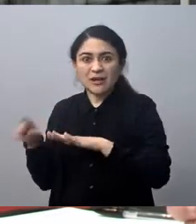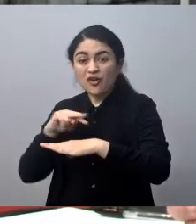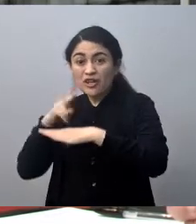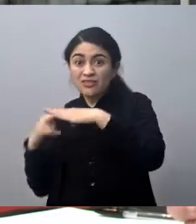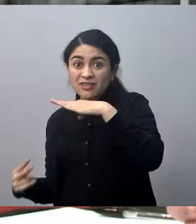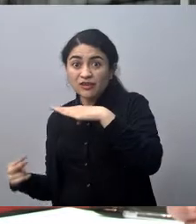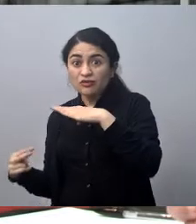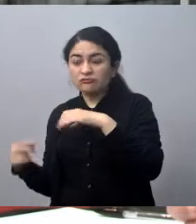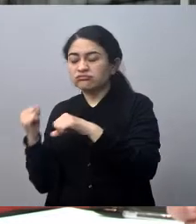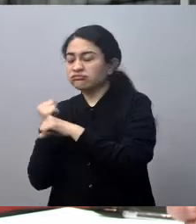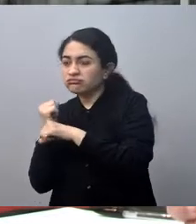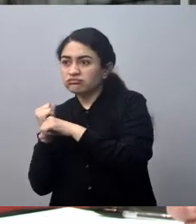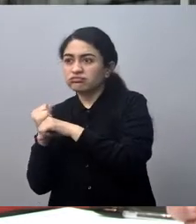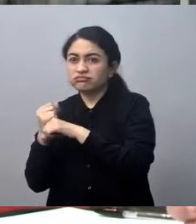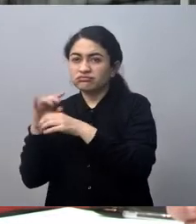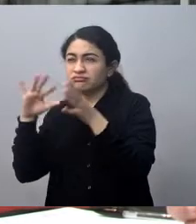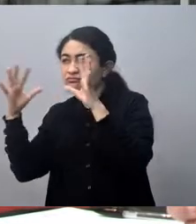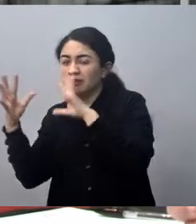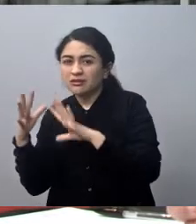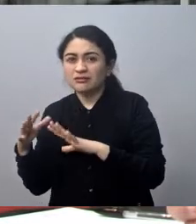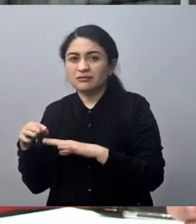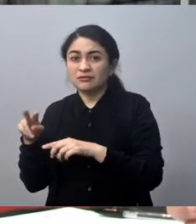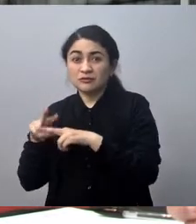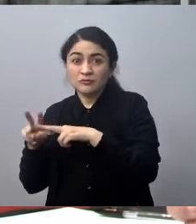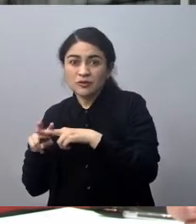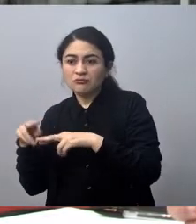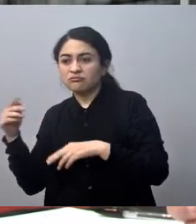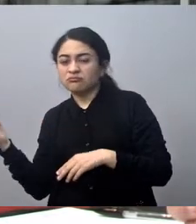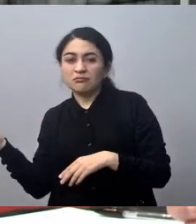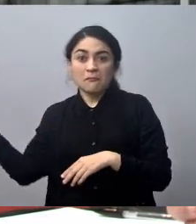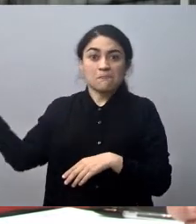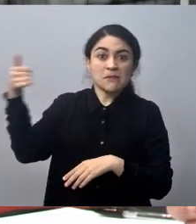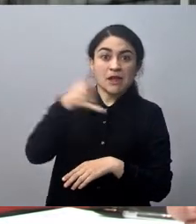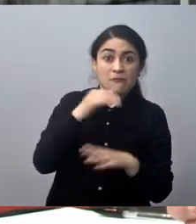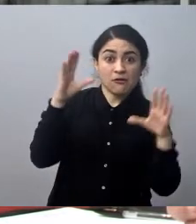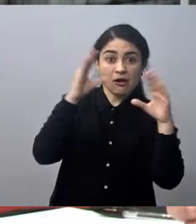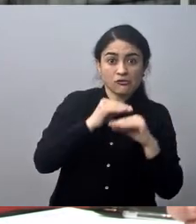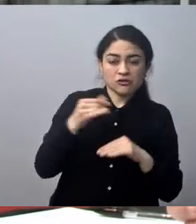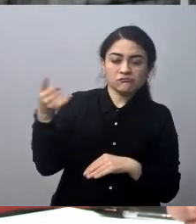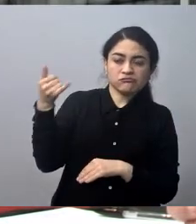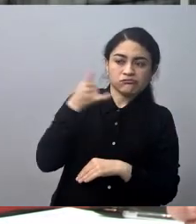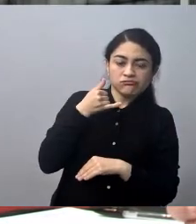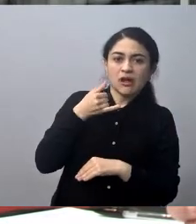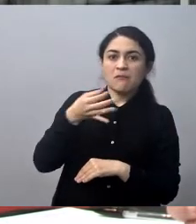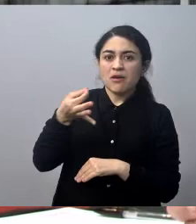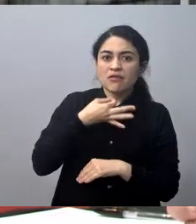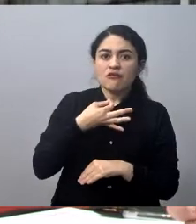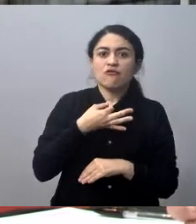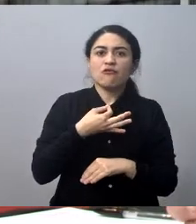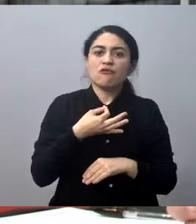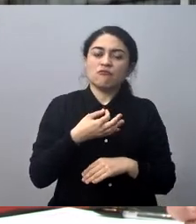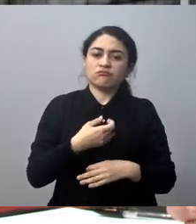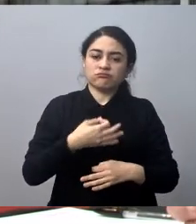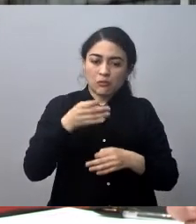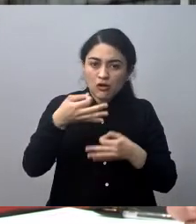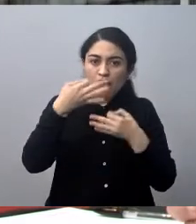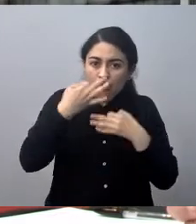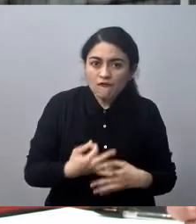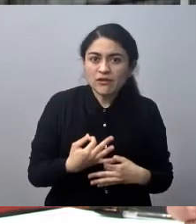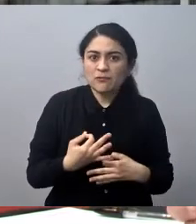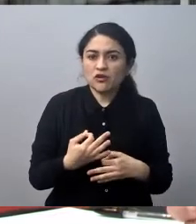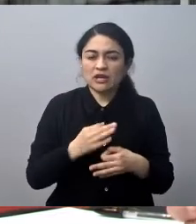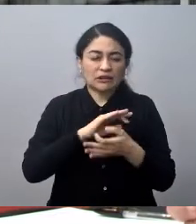venía saliendo desde Quintero de trabajar fuertemente sobre este tema, y me reafirmó y me confirmó que en realidad